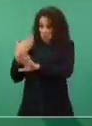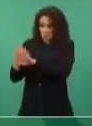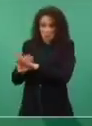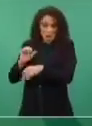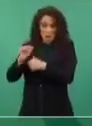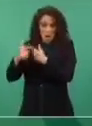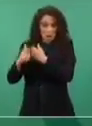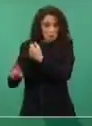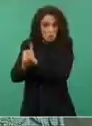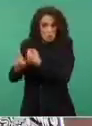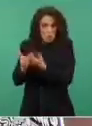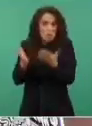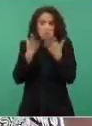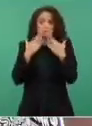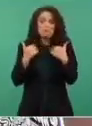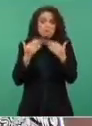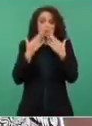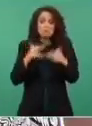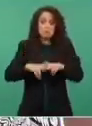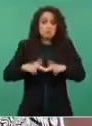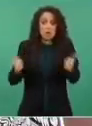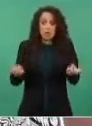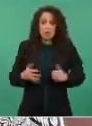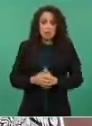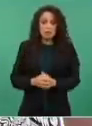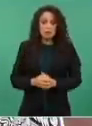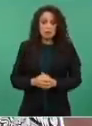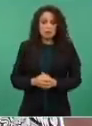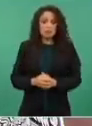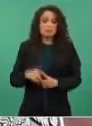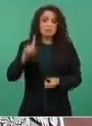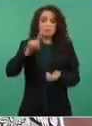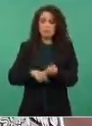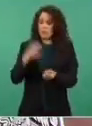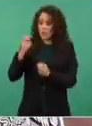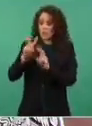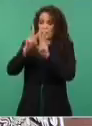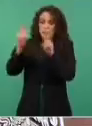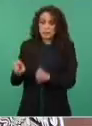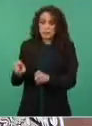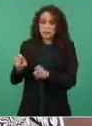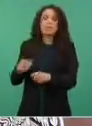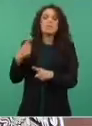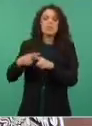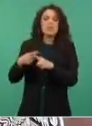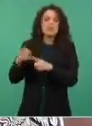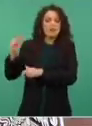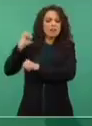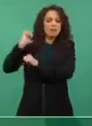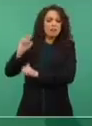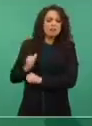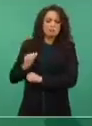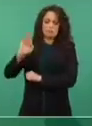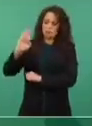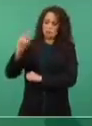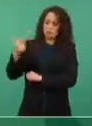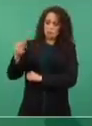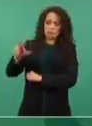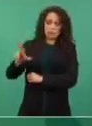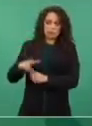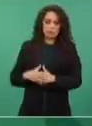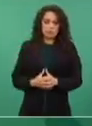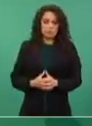Pues es sencillo, no tengo nada en contra de ella y es un asunto que atiende la